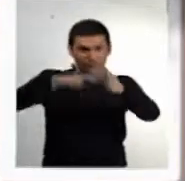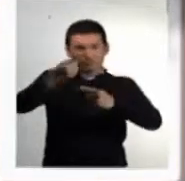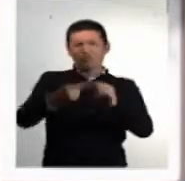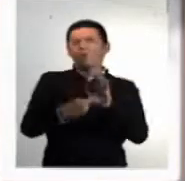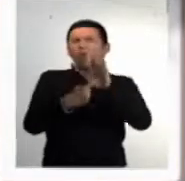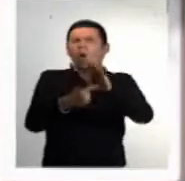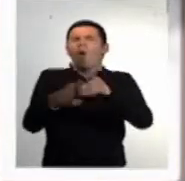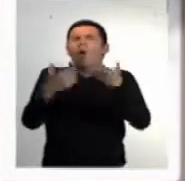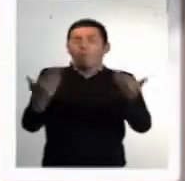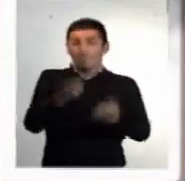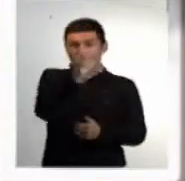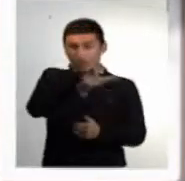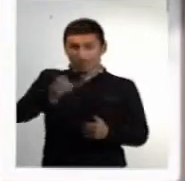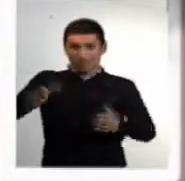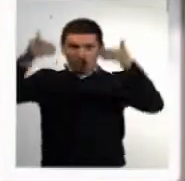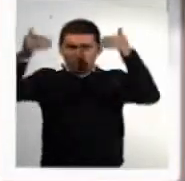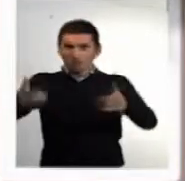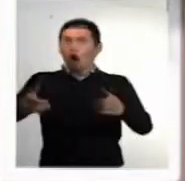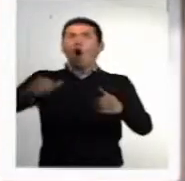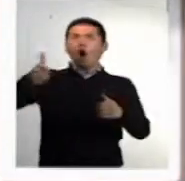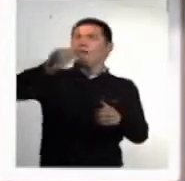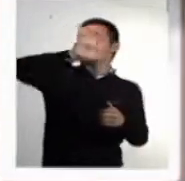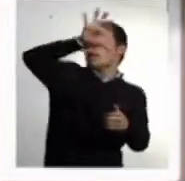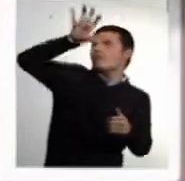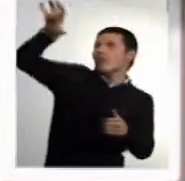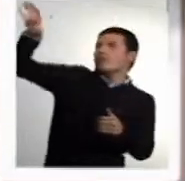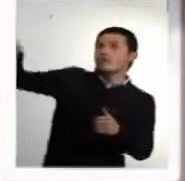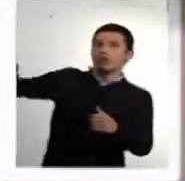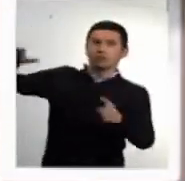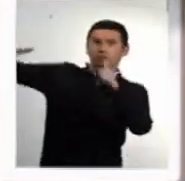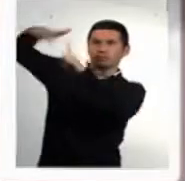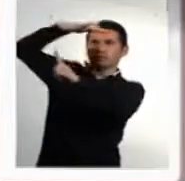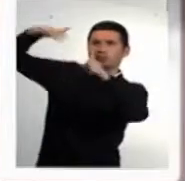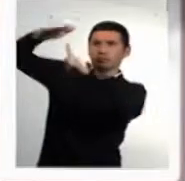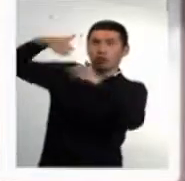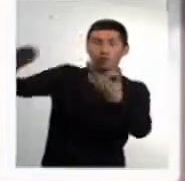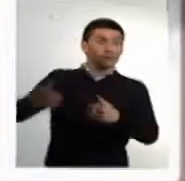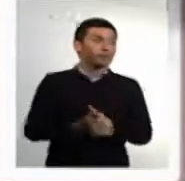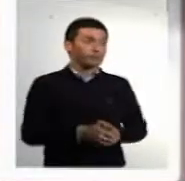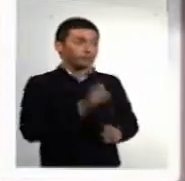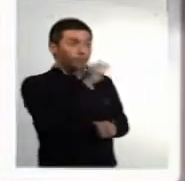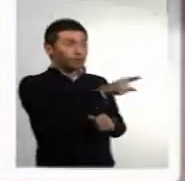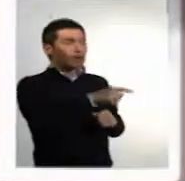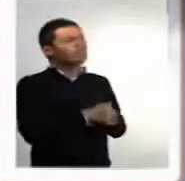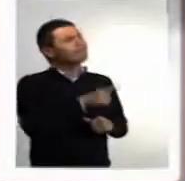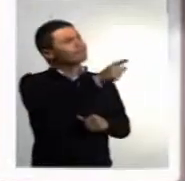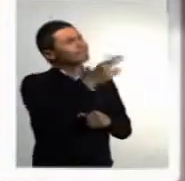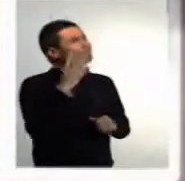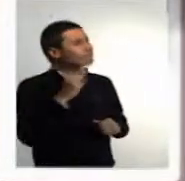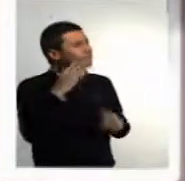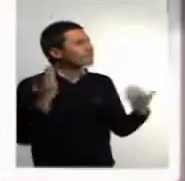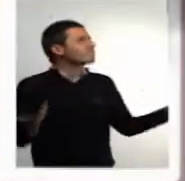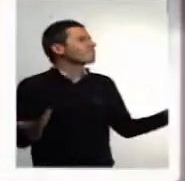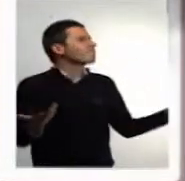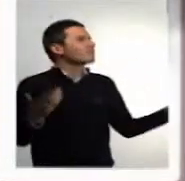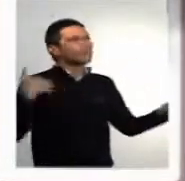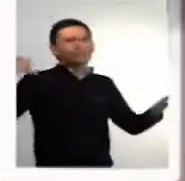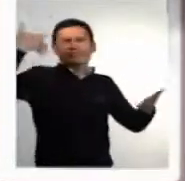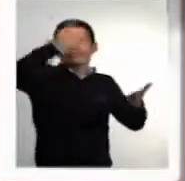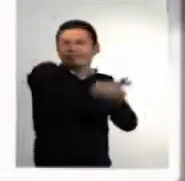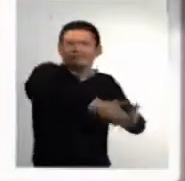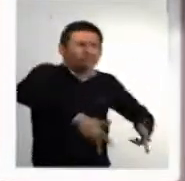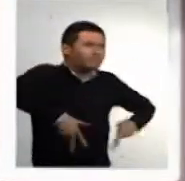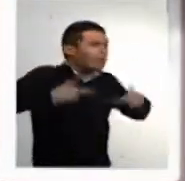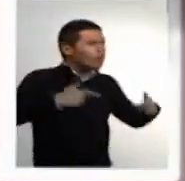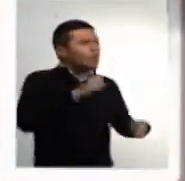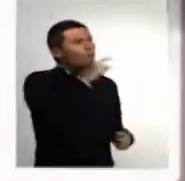cuenta precisamente cómo se trata a personas con discapacidad en otros países y su entorno. Germán, según tu experiencia, según